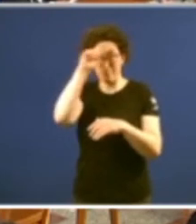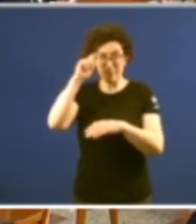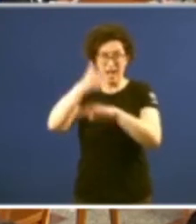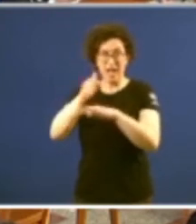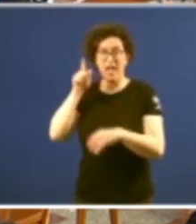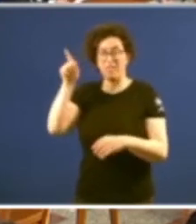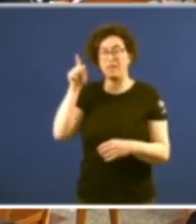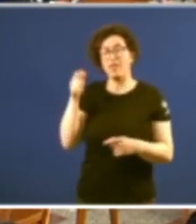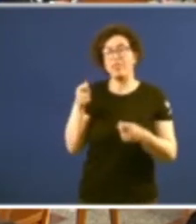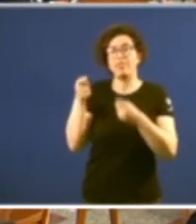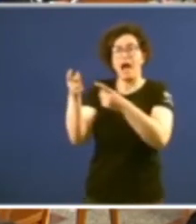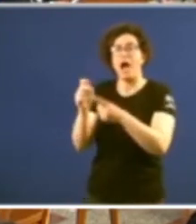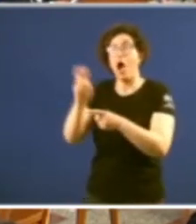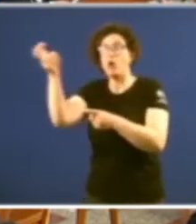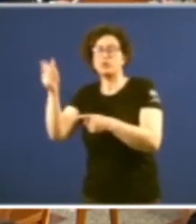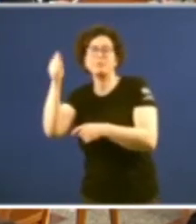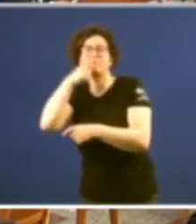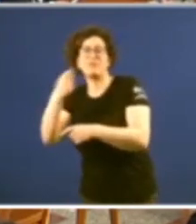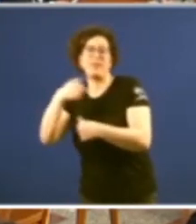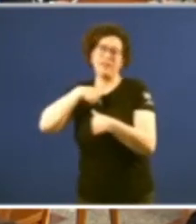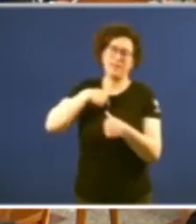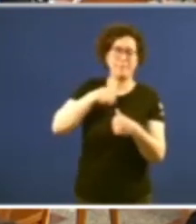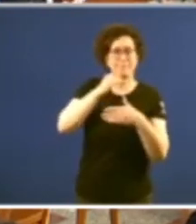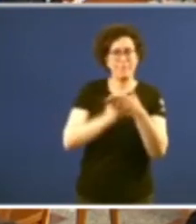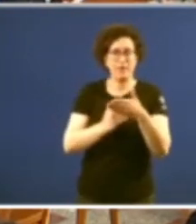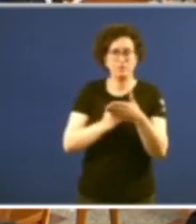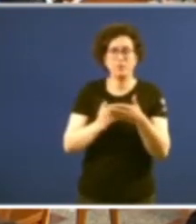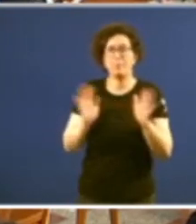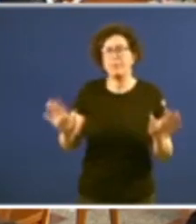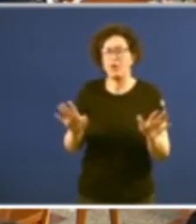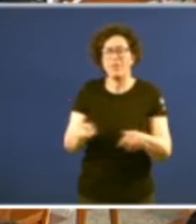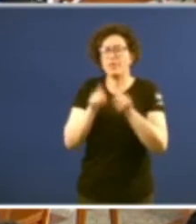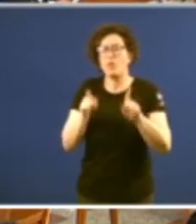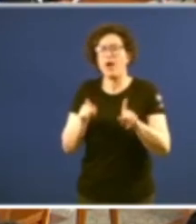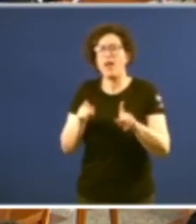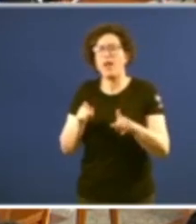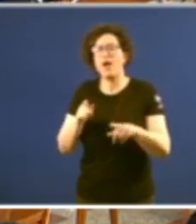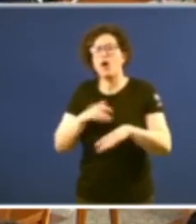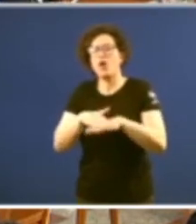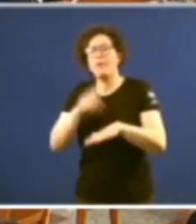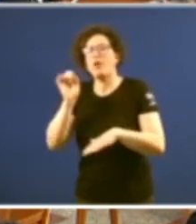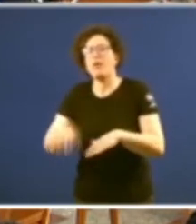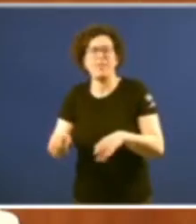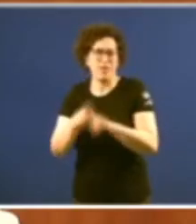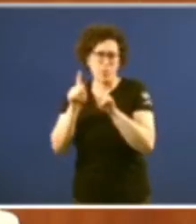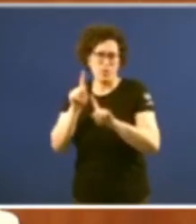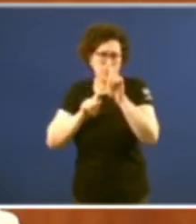dan as cousas máis fácilmente que a nos é da igual quen este mandando en Madrid non hai problema pero se